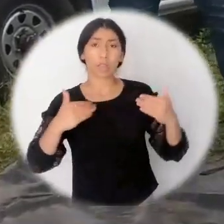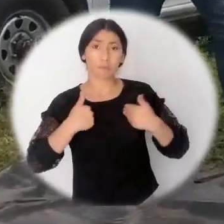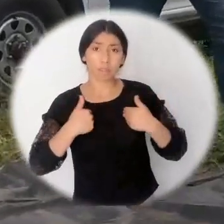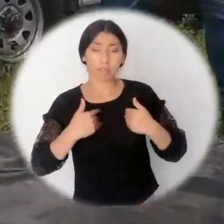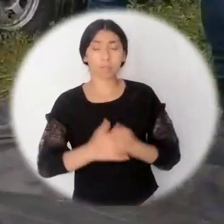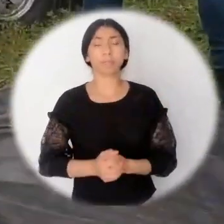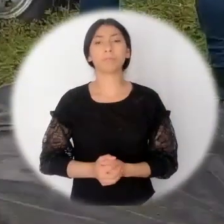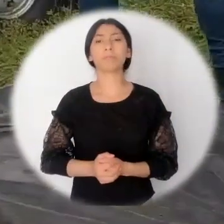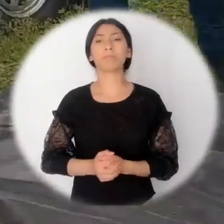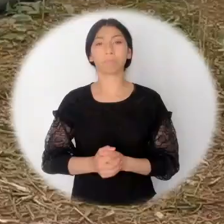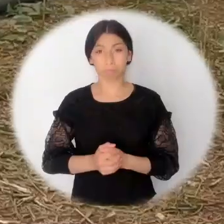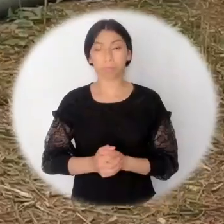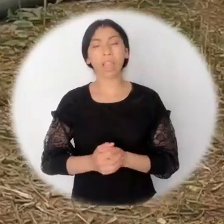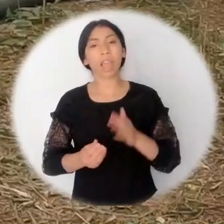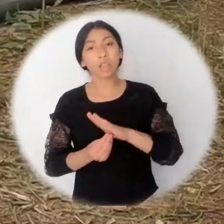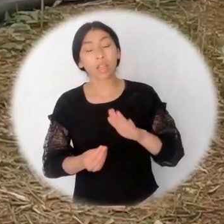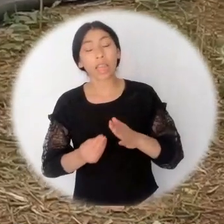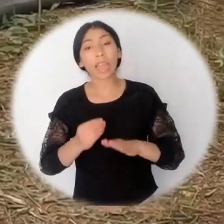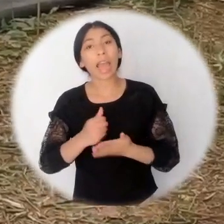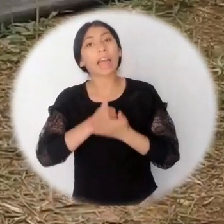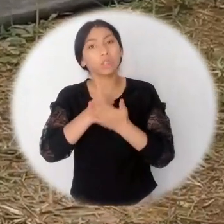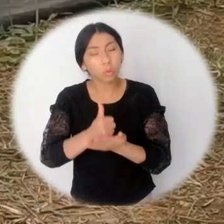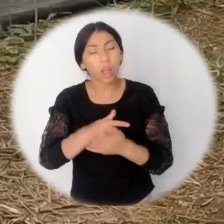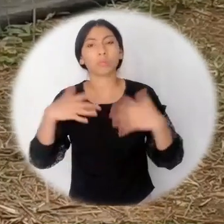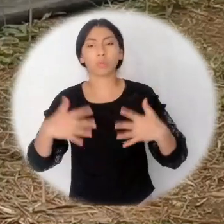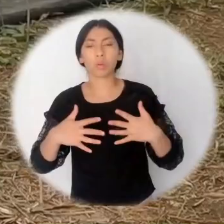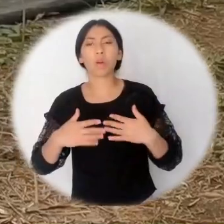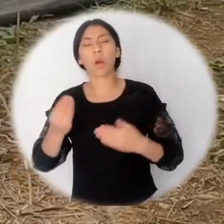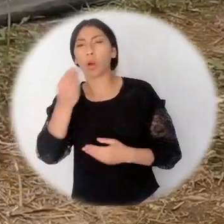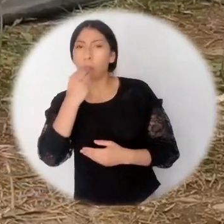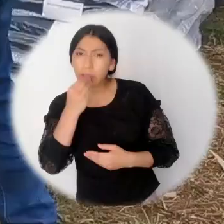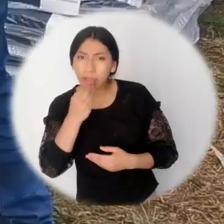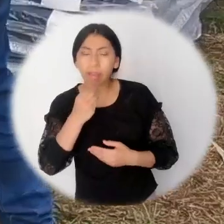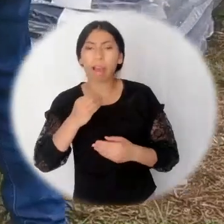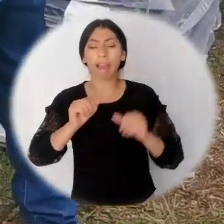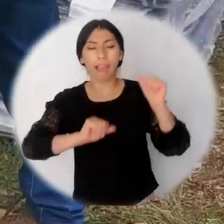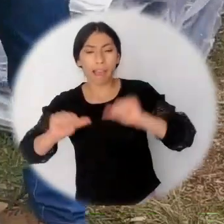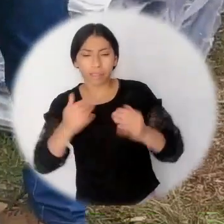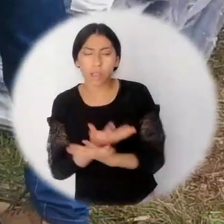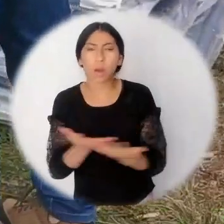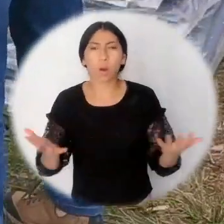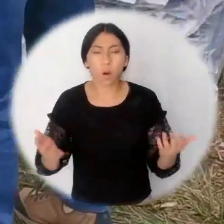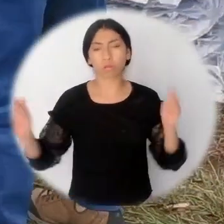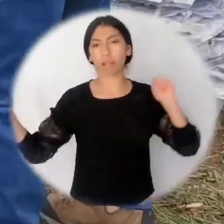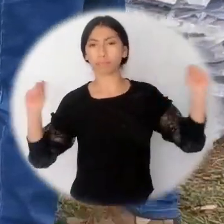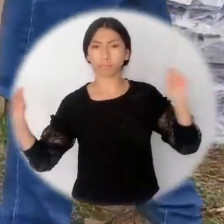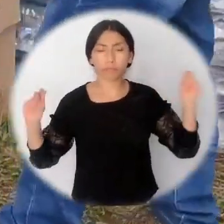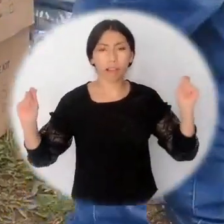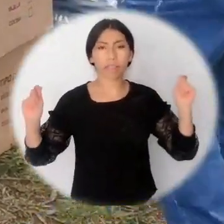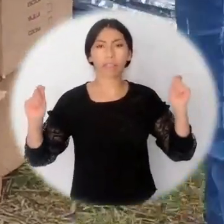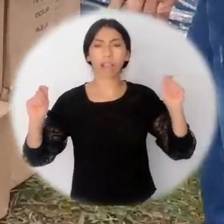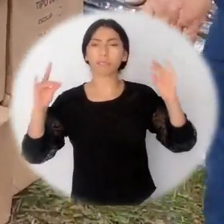emergencia. La entrega humanitaria entregada está compuesta por alimentos, elementos de aseo, juegos de sábana, cobijas, soldillos, toallas,